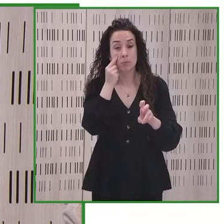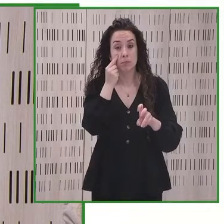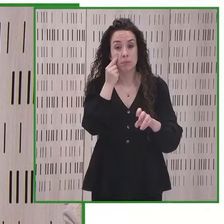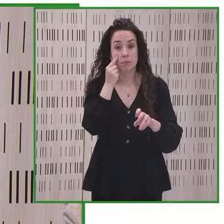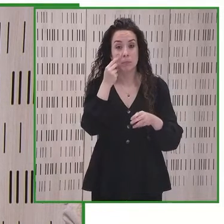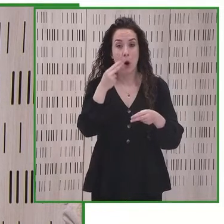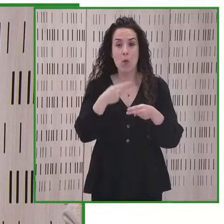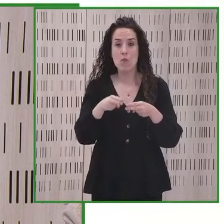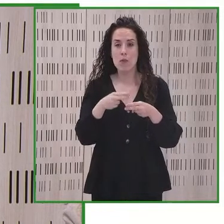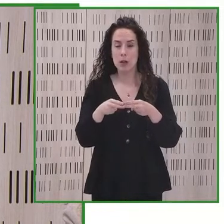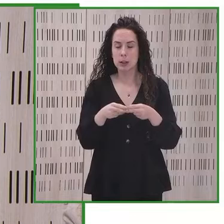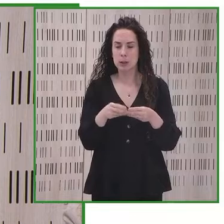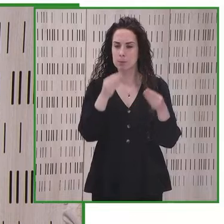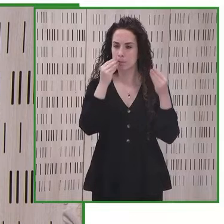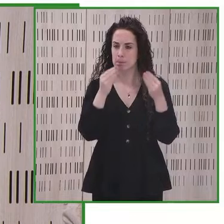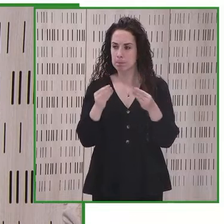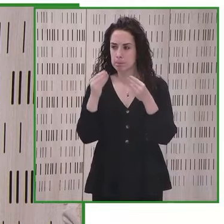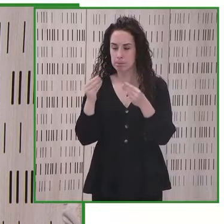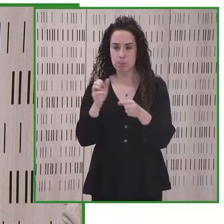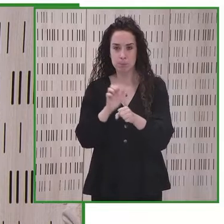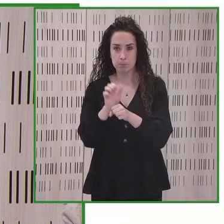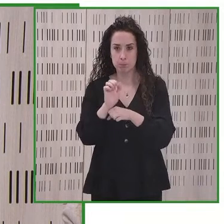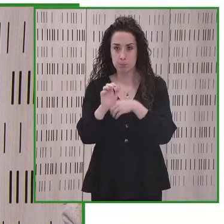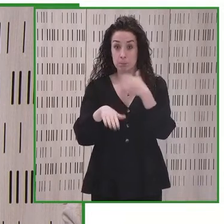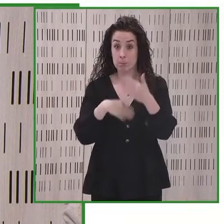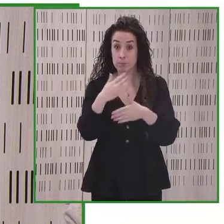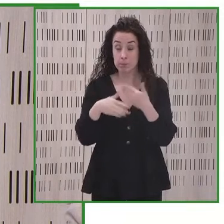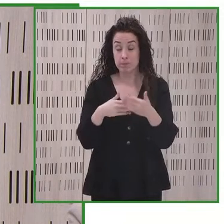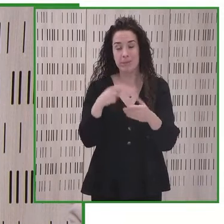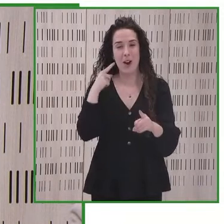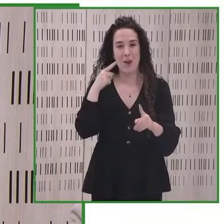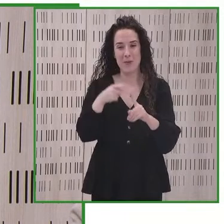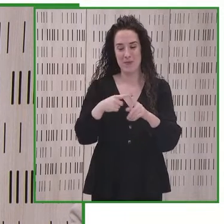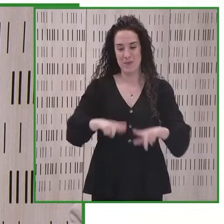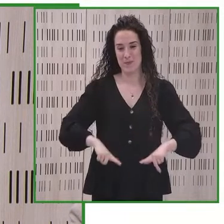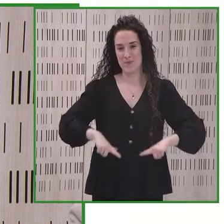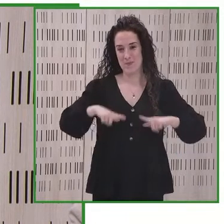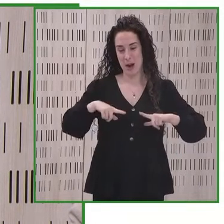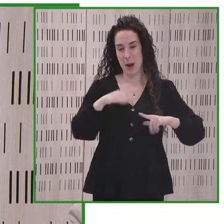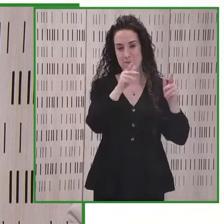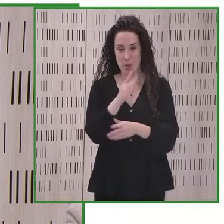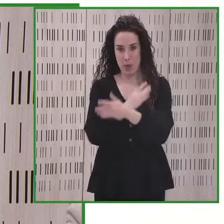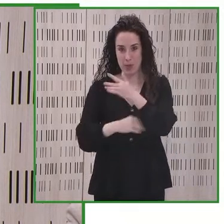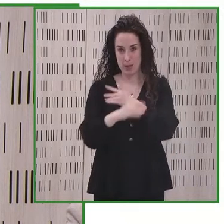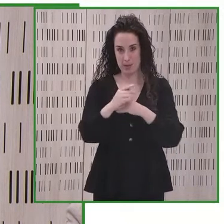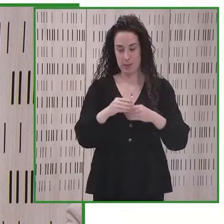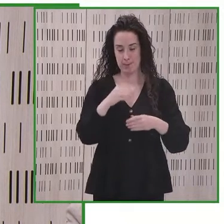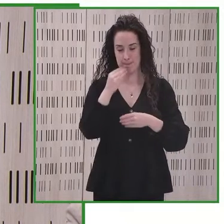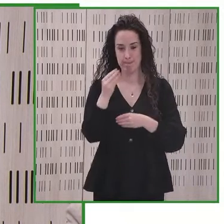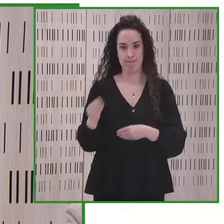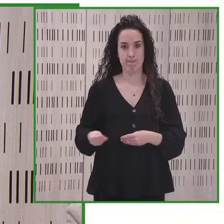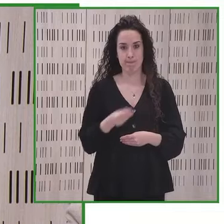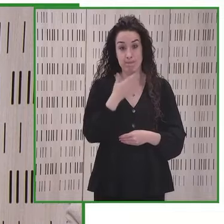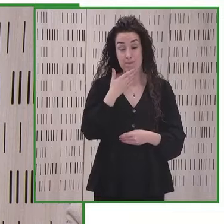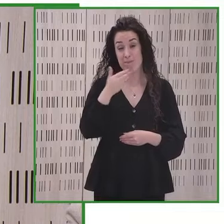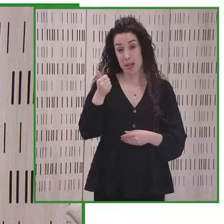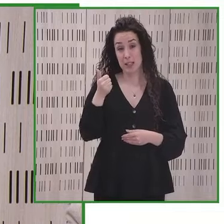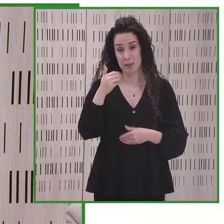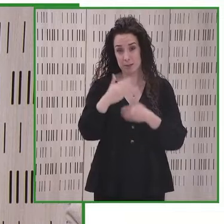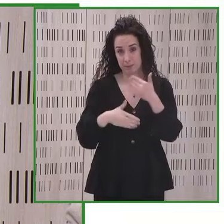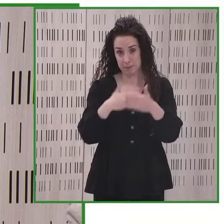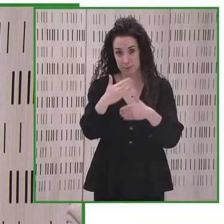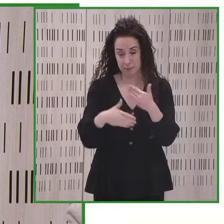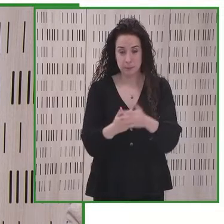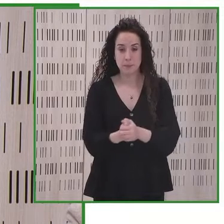que lo necesitan mediante la innovación, mediante la identificación de las que puedan conducir a